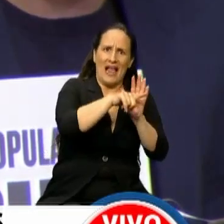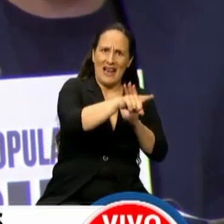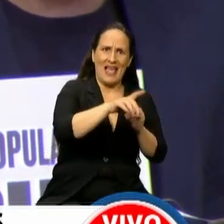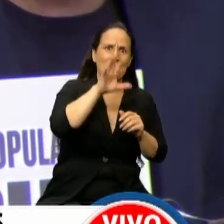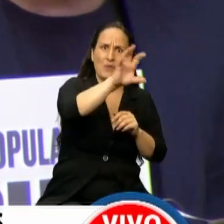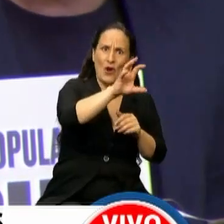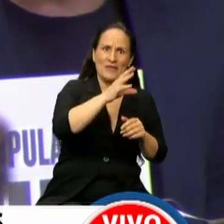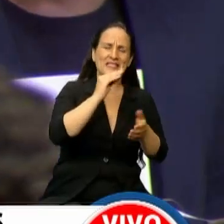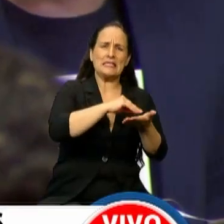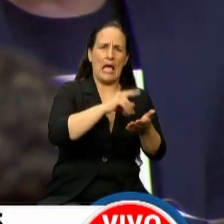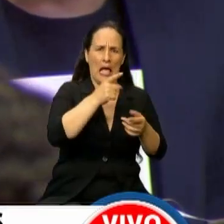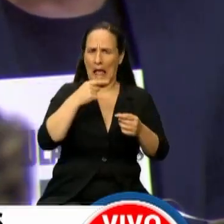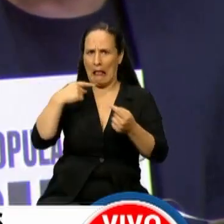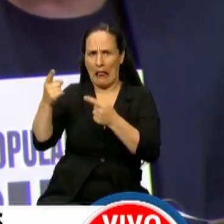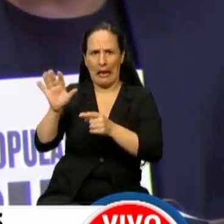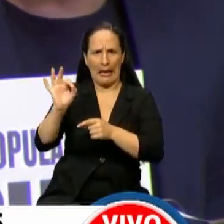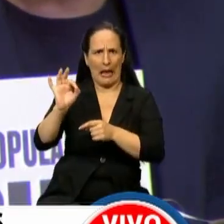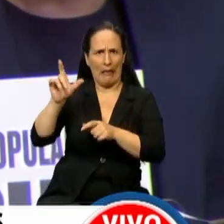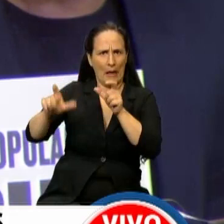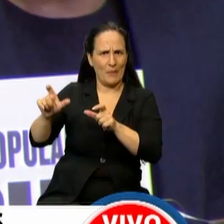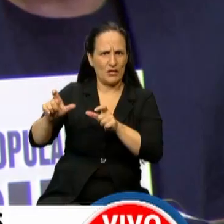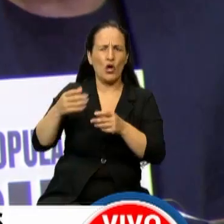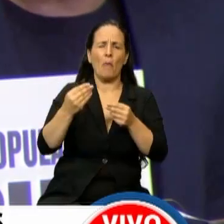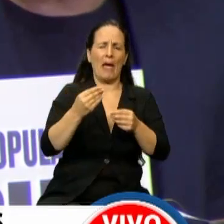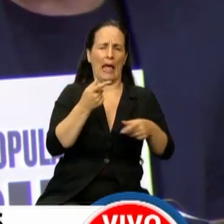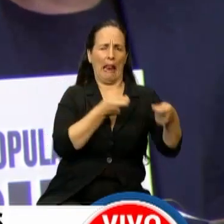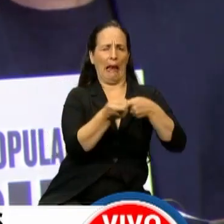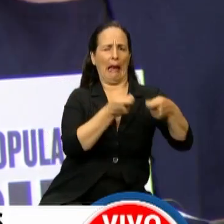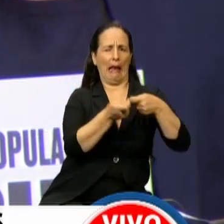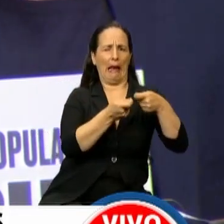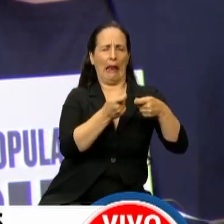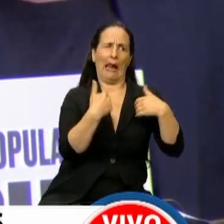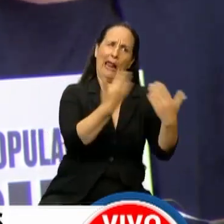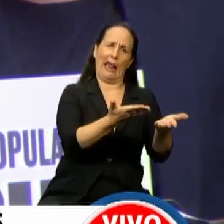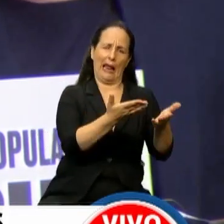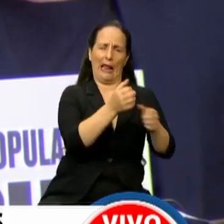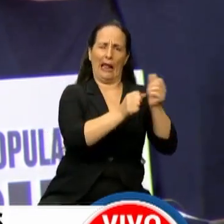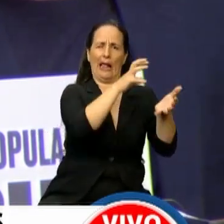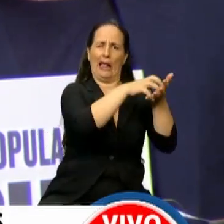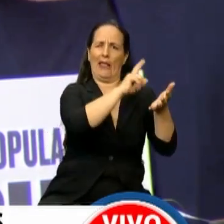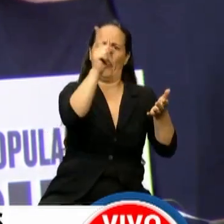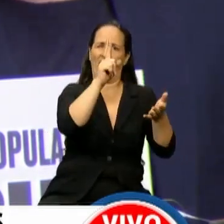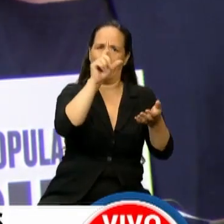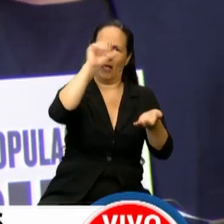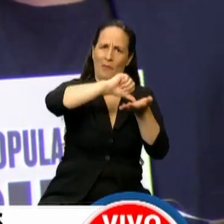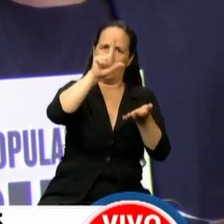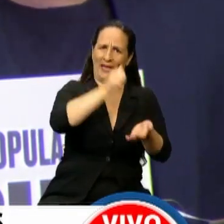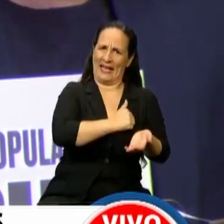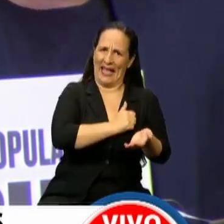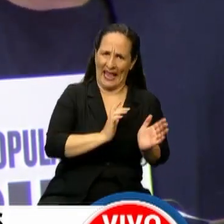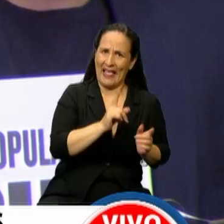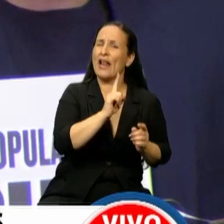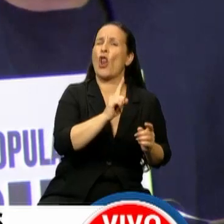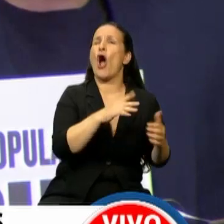provincial a espaldas de la población para habilitar un negociado para una multinacional canadiense, no para